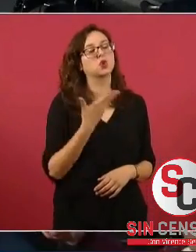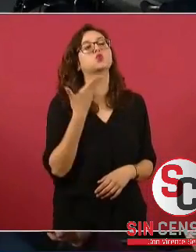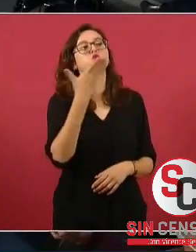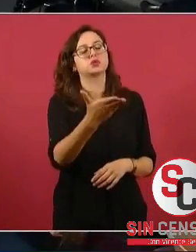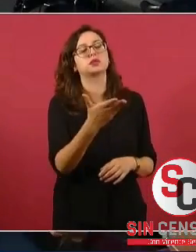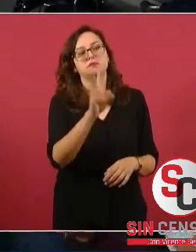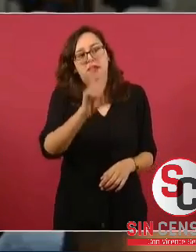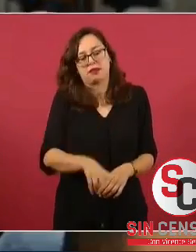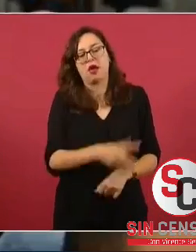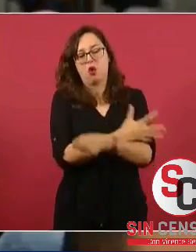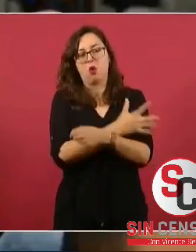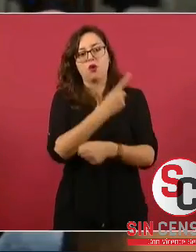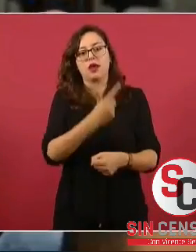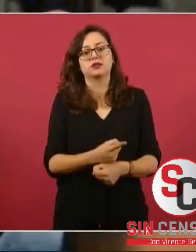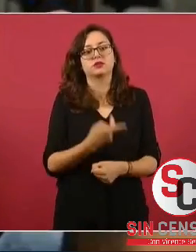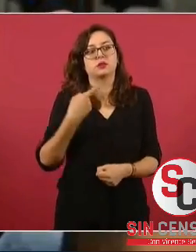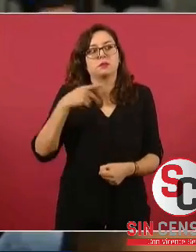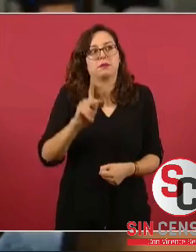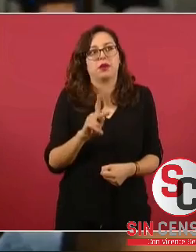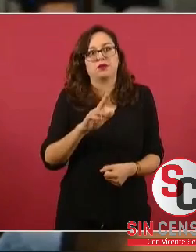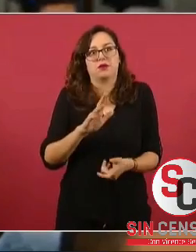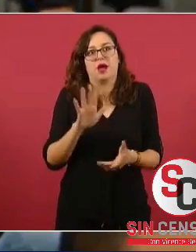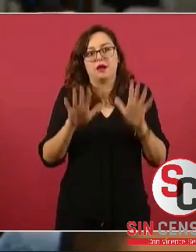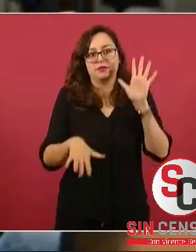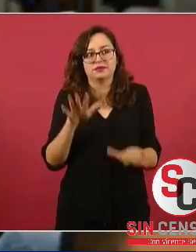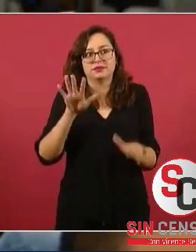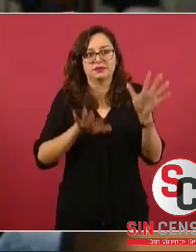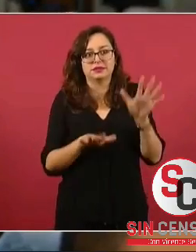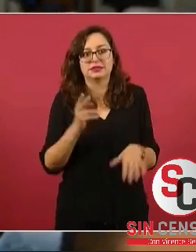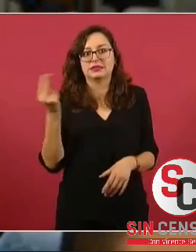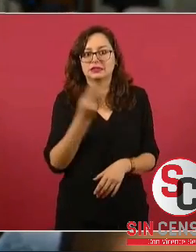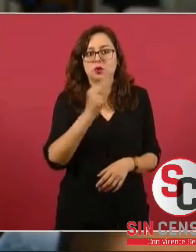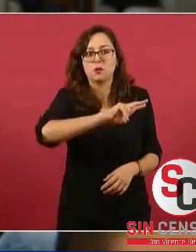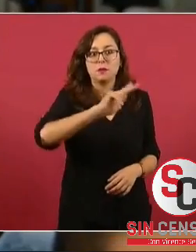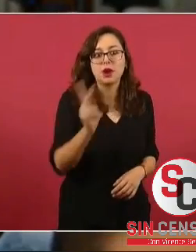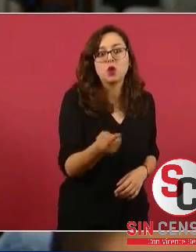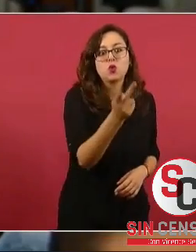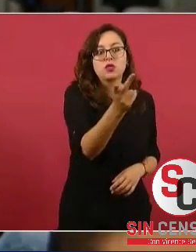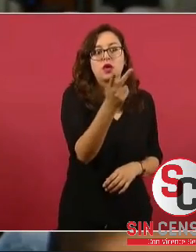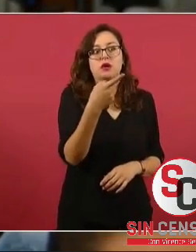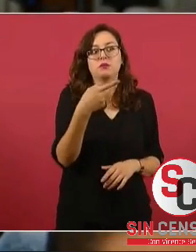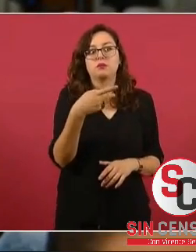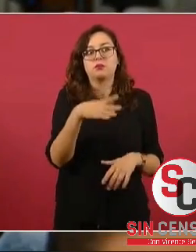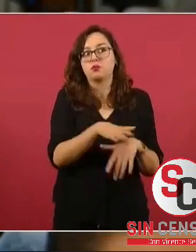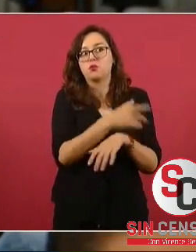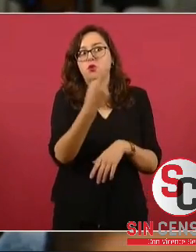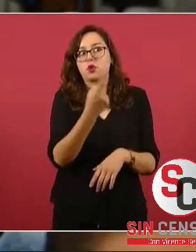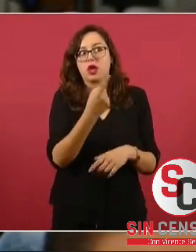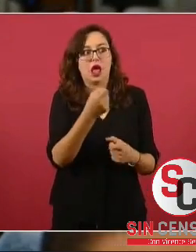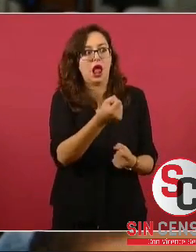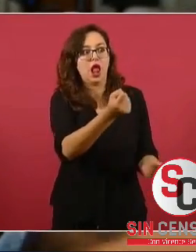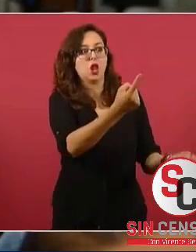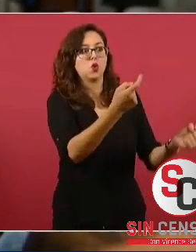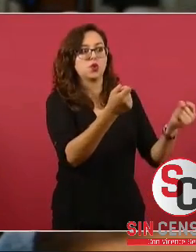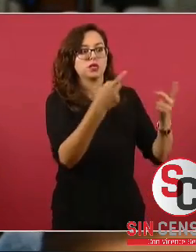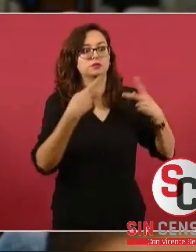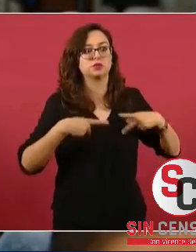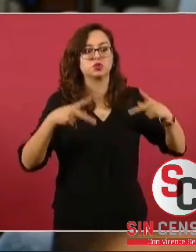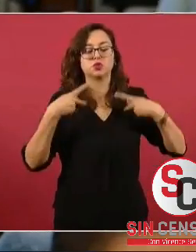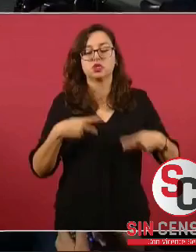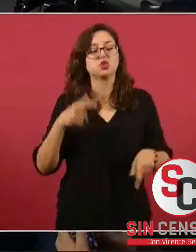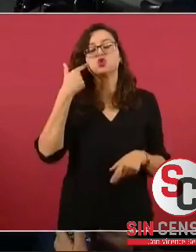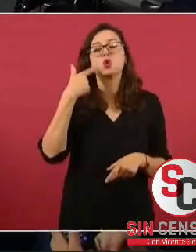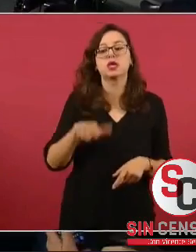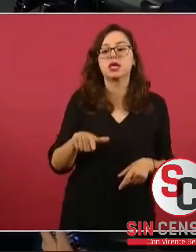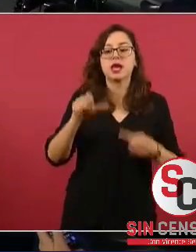nada más preguntar porque pareciera que o algunos no escucharon el mensaje o no quieren entender el mensaje.